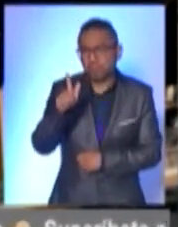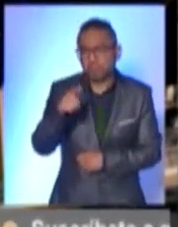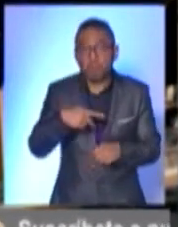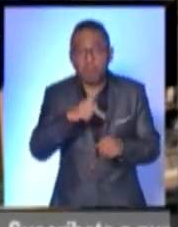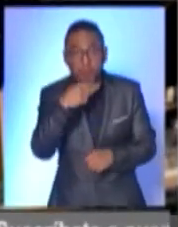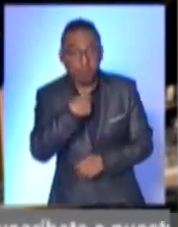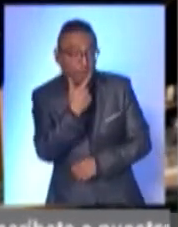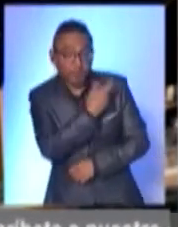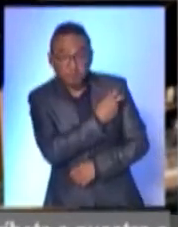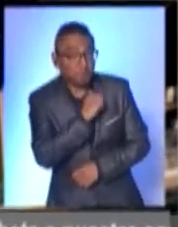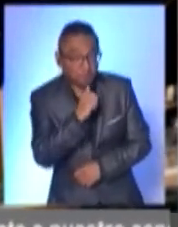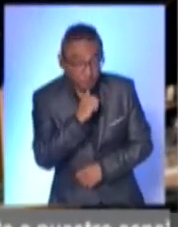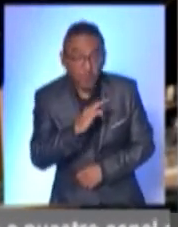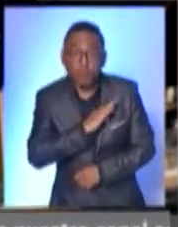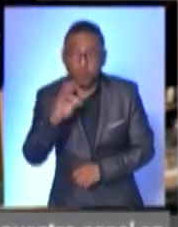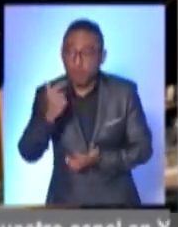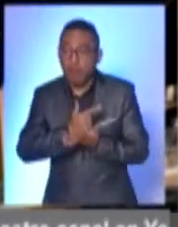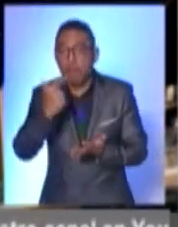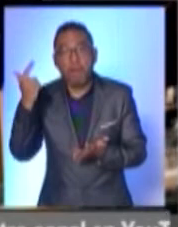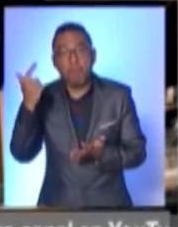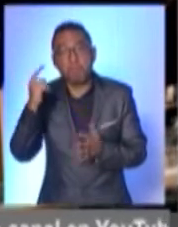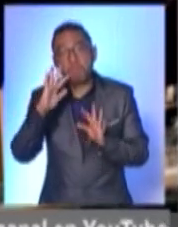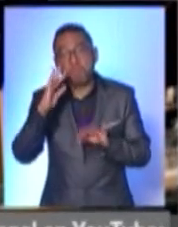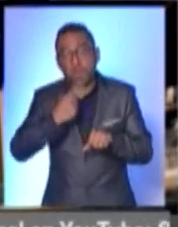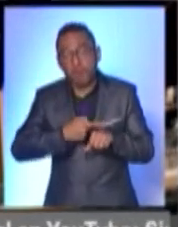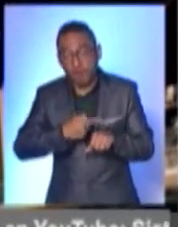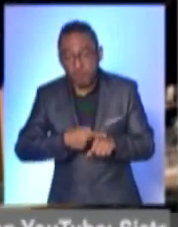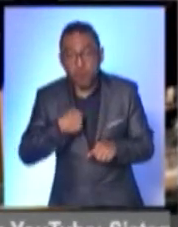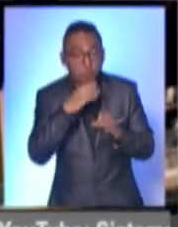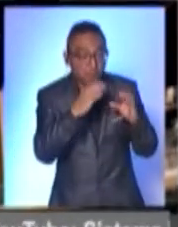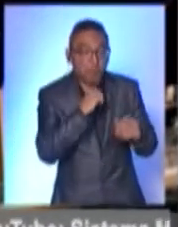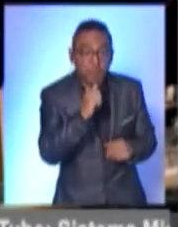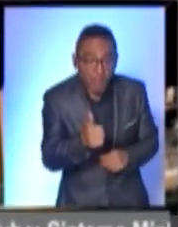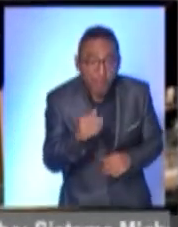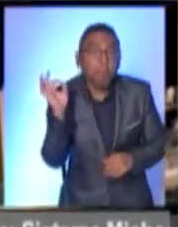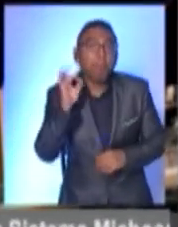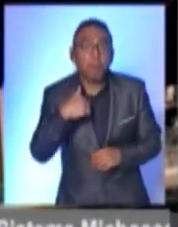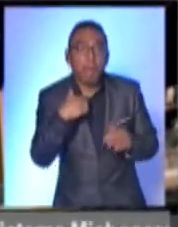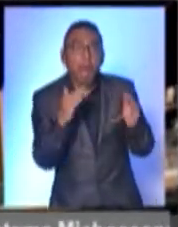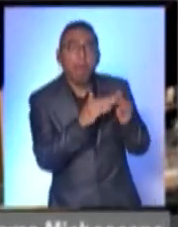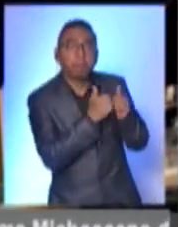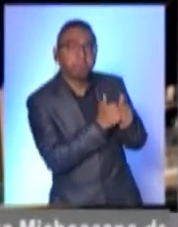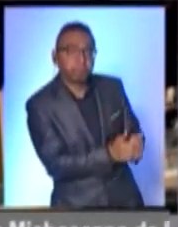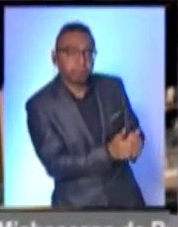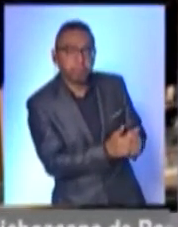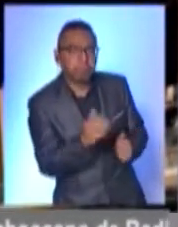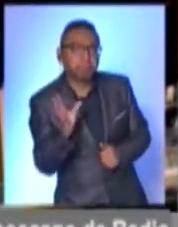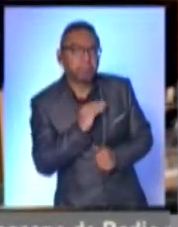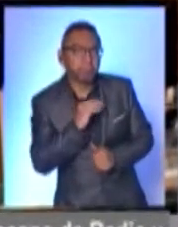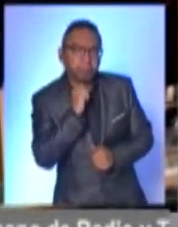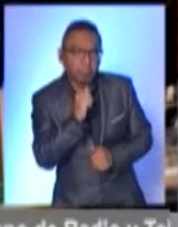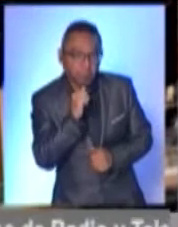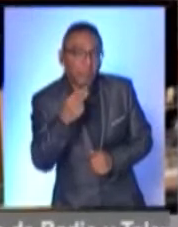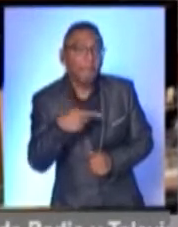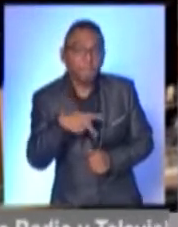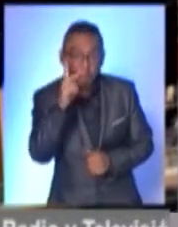una vacuna, me puedo eso, si no me estoy cuidando. Si yo no salgo, yo estoy en mi casa, él no te va a dar. Pero no es solamente